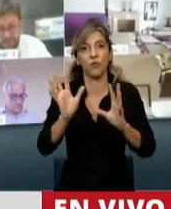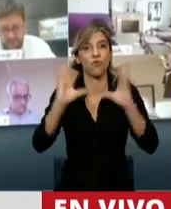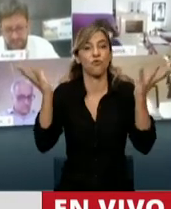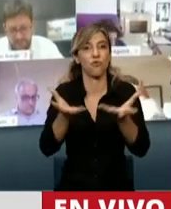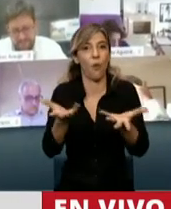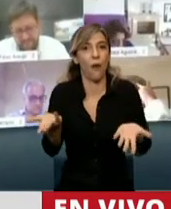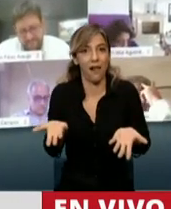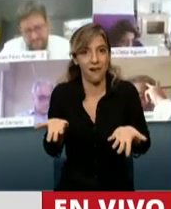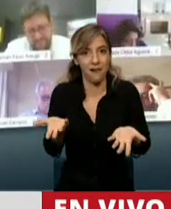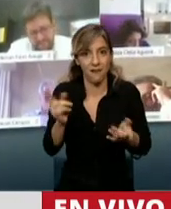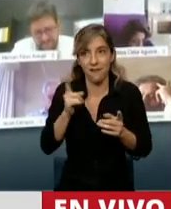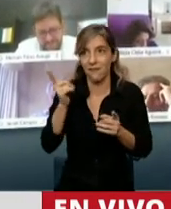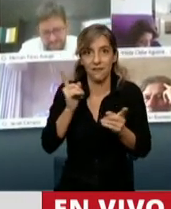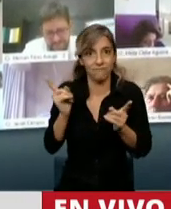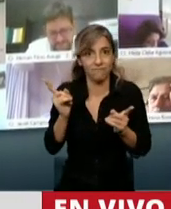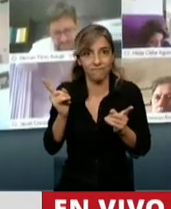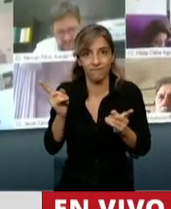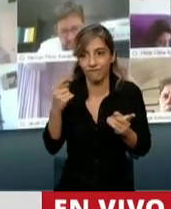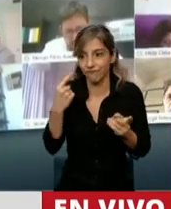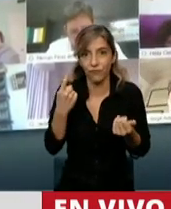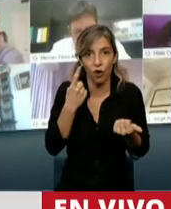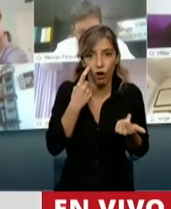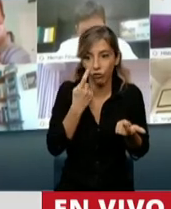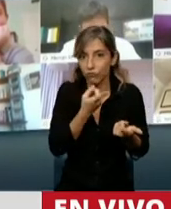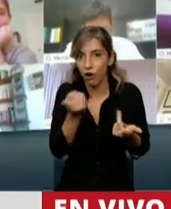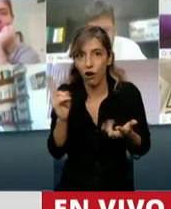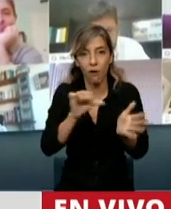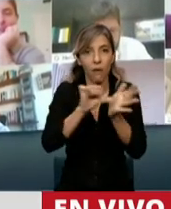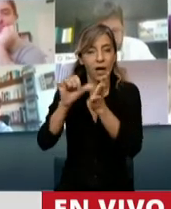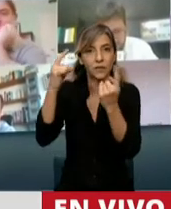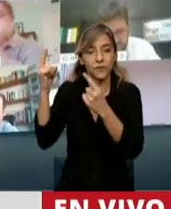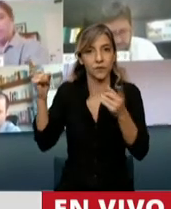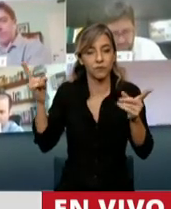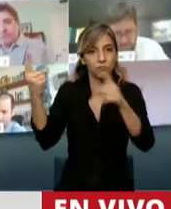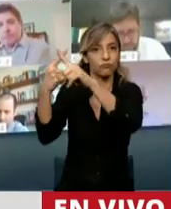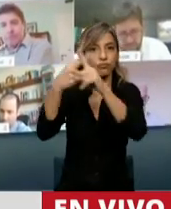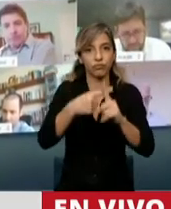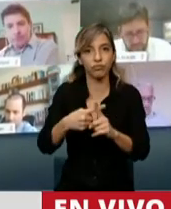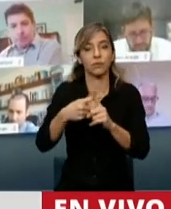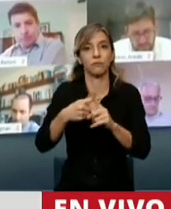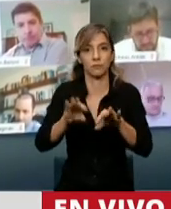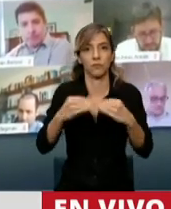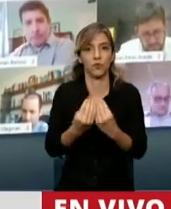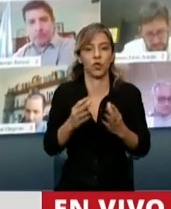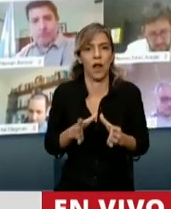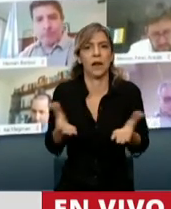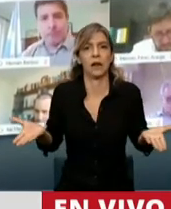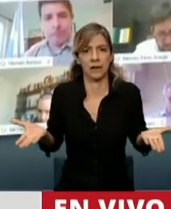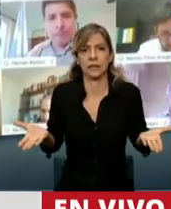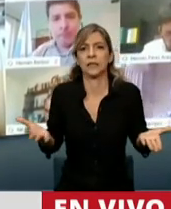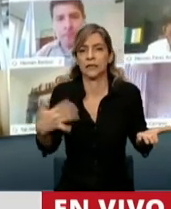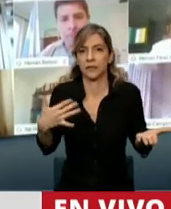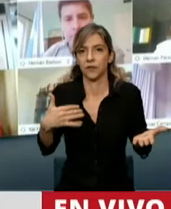Por eso, nuestro gobierno ha entendido que es una necesidad, a lo largo y a lo ancho de nuestro país,